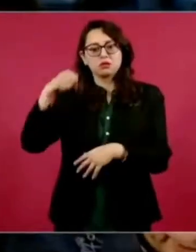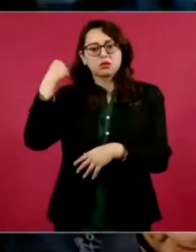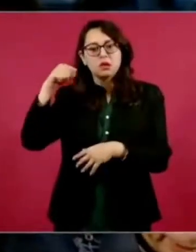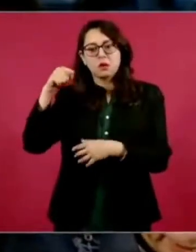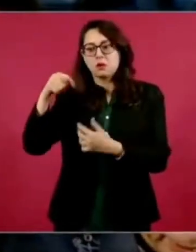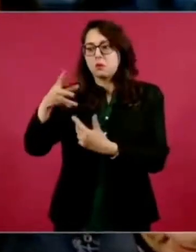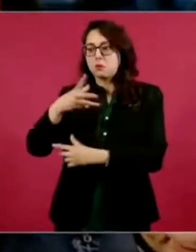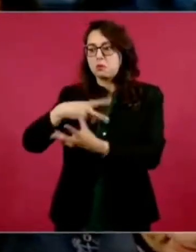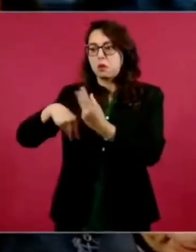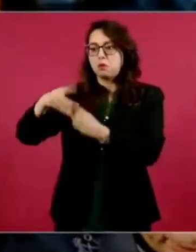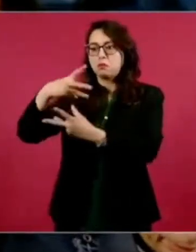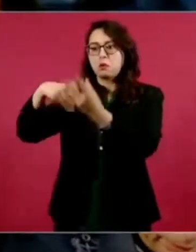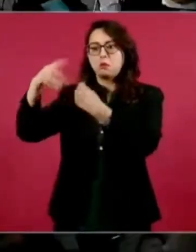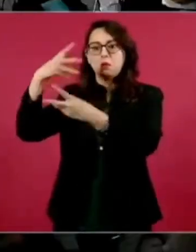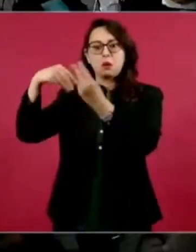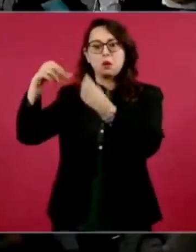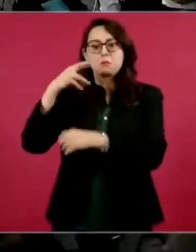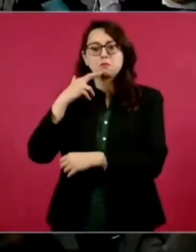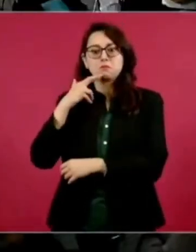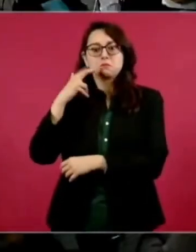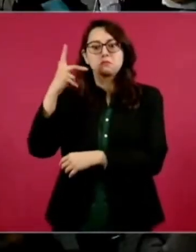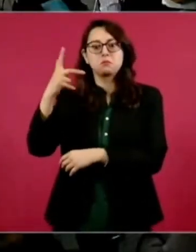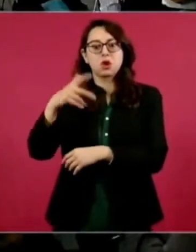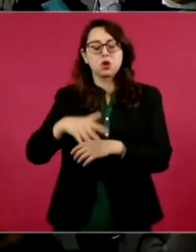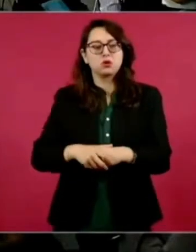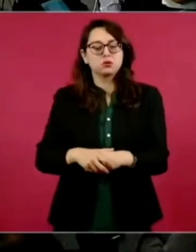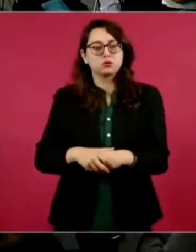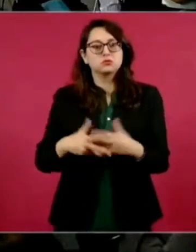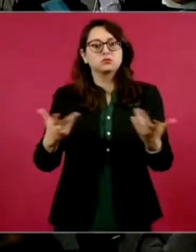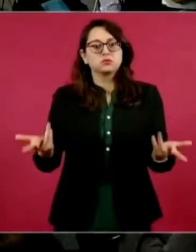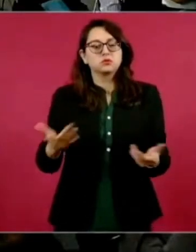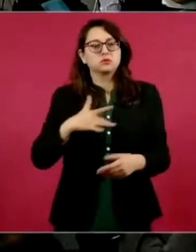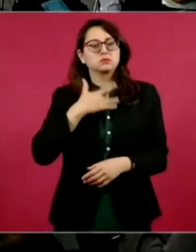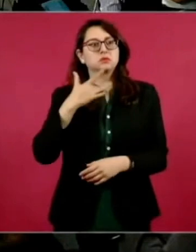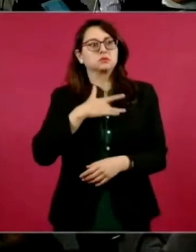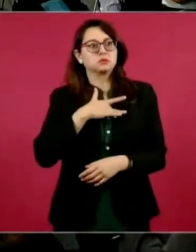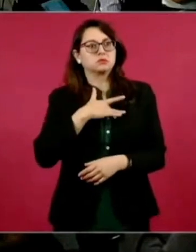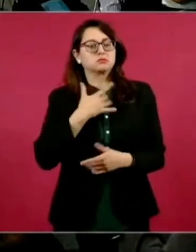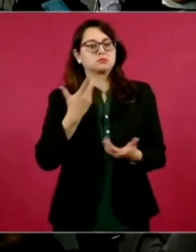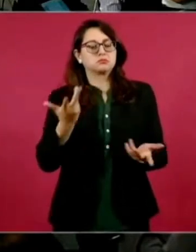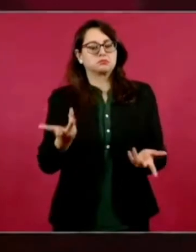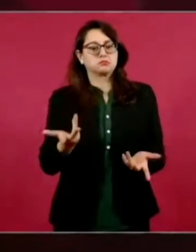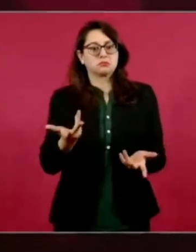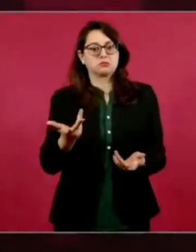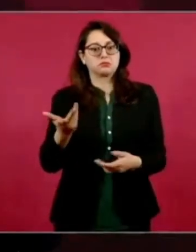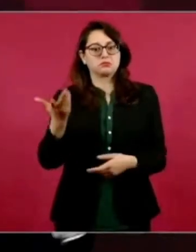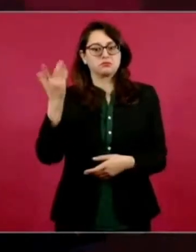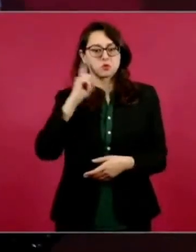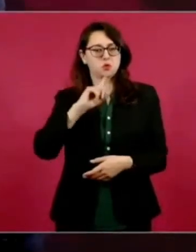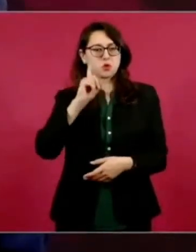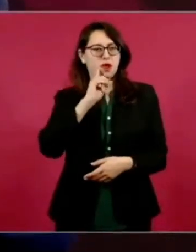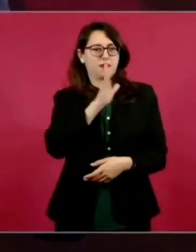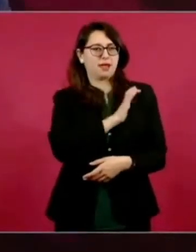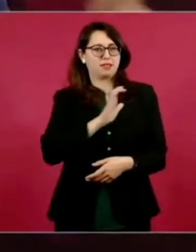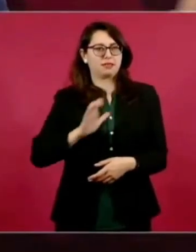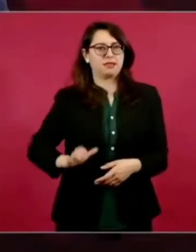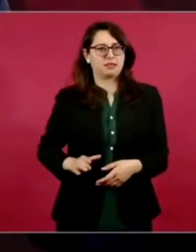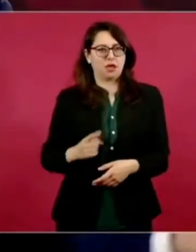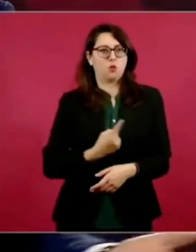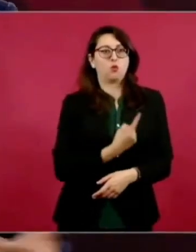con respecto al cierre, precisamente, de las afinerías? No, pues no me puedo meter en eso, porque